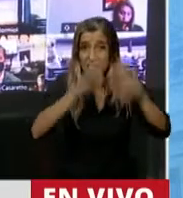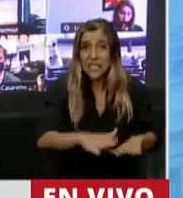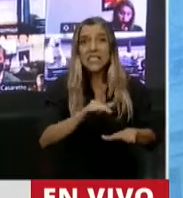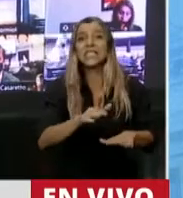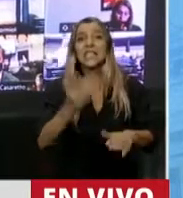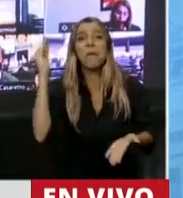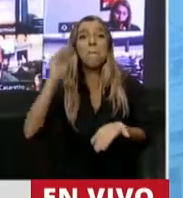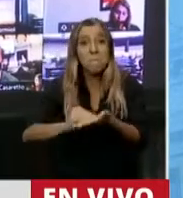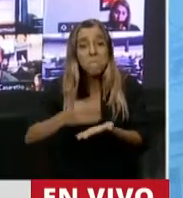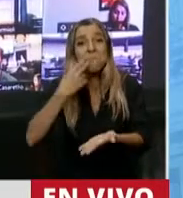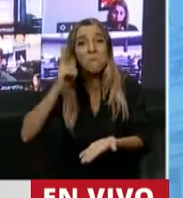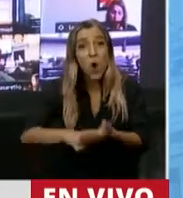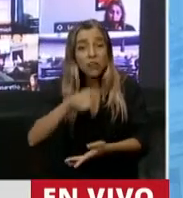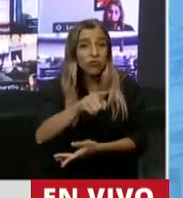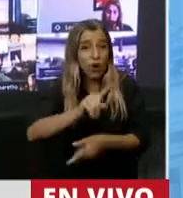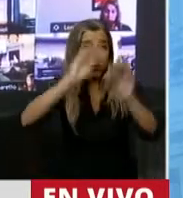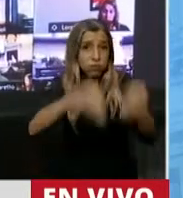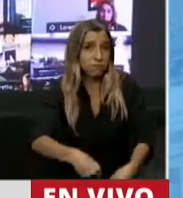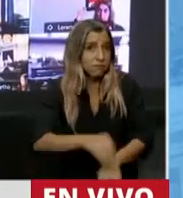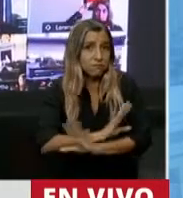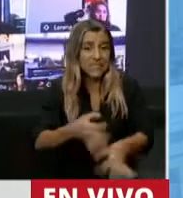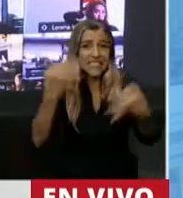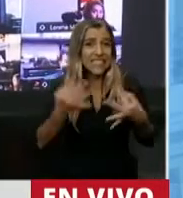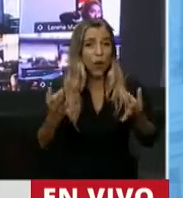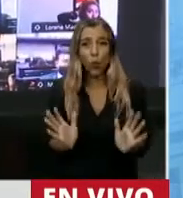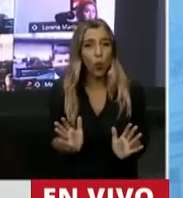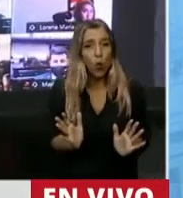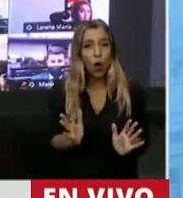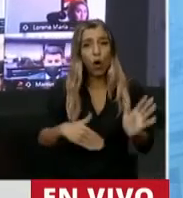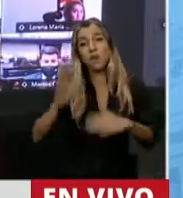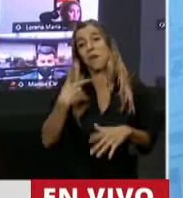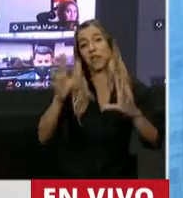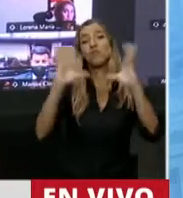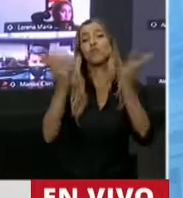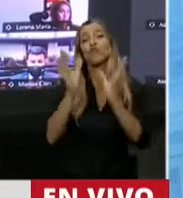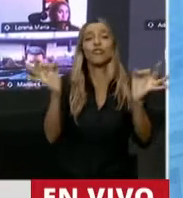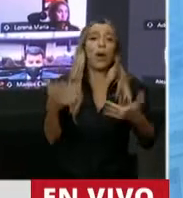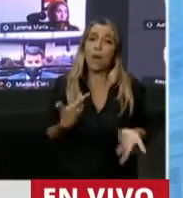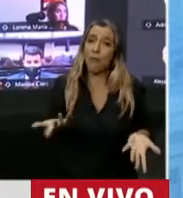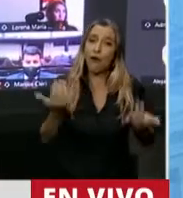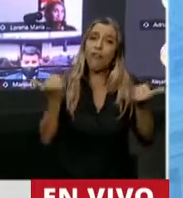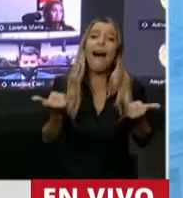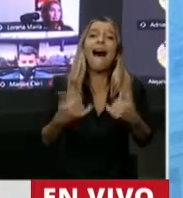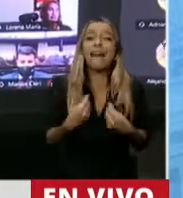profunda y extensa del mundo, como lo dicen todas las publicaciones especializadas.